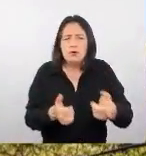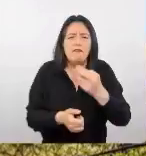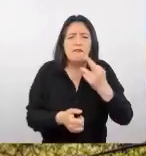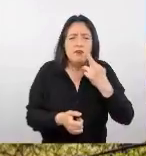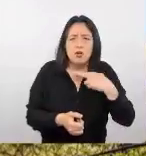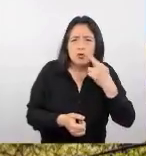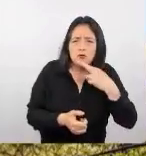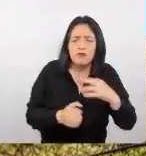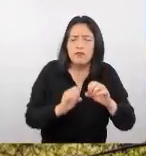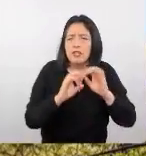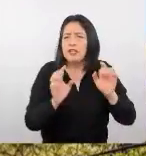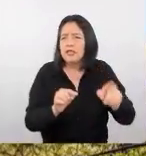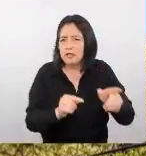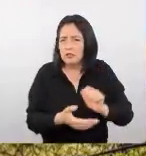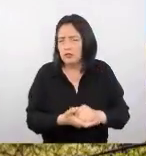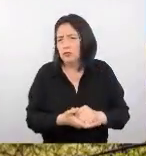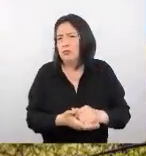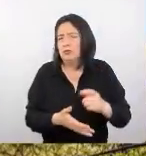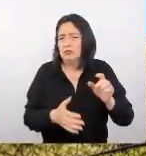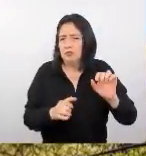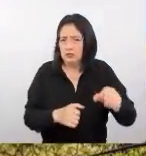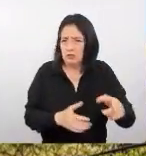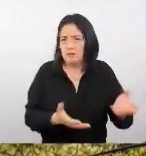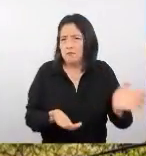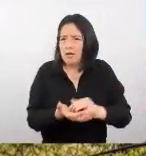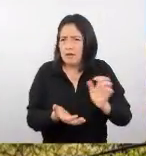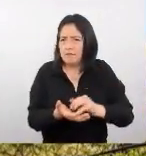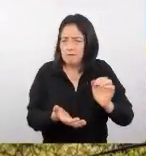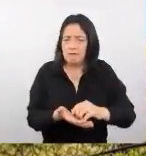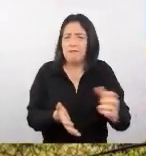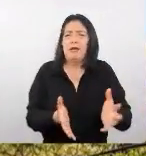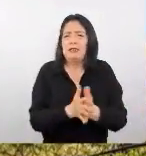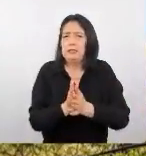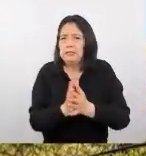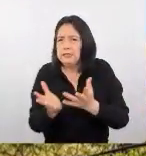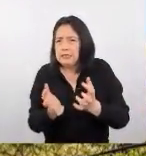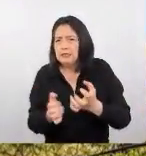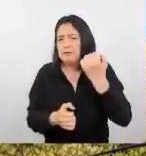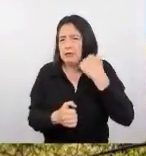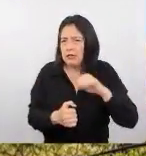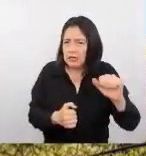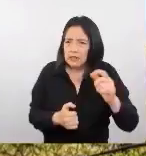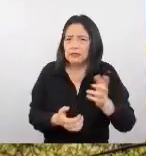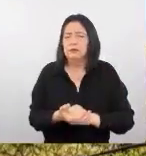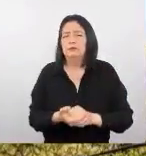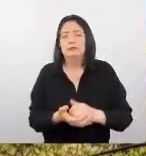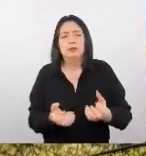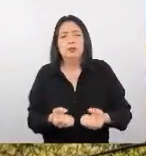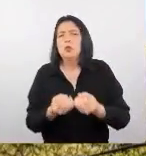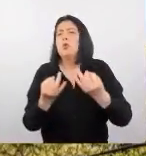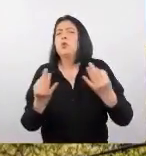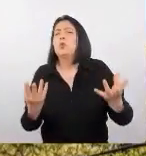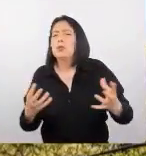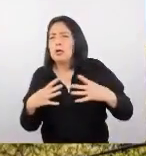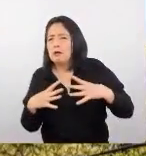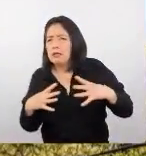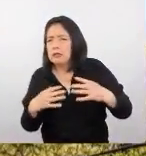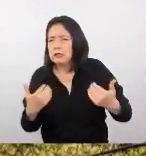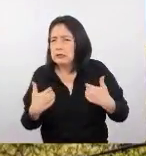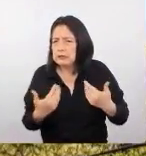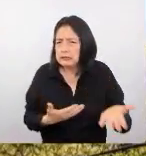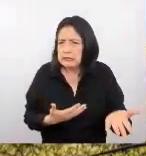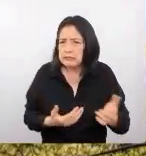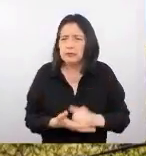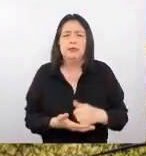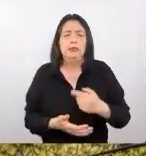los feriados son los periodos donde se intensifica esas ganas de viajar. ¿Sí? ¿Cuántas vacaciones tienen? Porque a partir